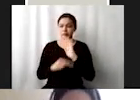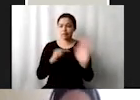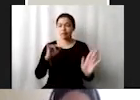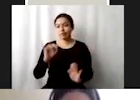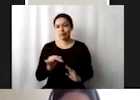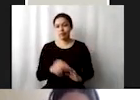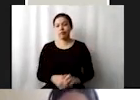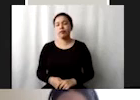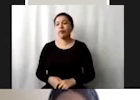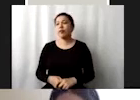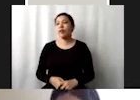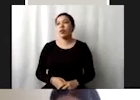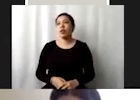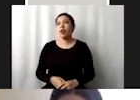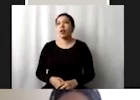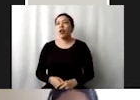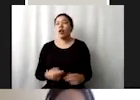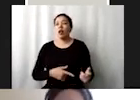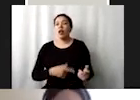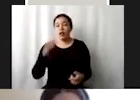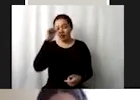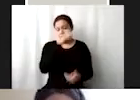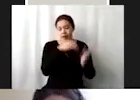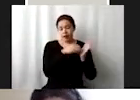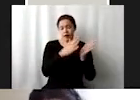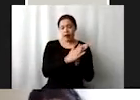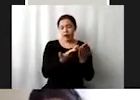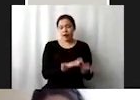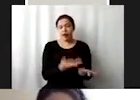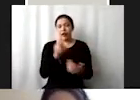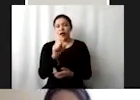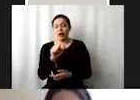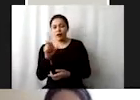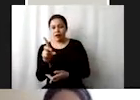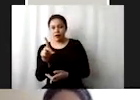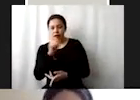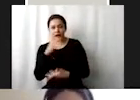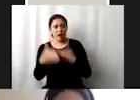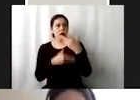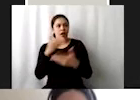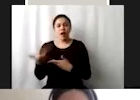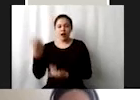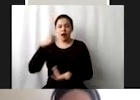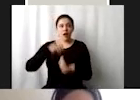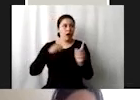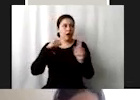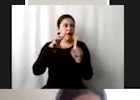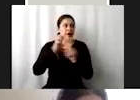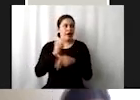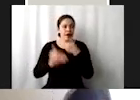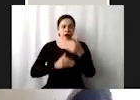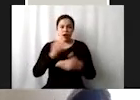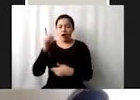muy difícil tanto la agenda 2030 pero en particular estos procesos dentro de las metas que se